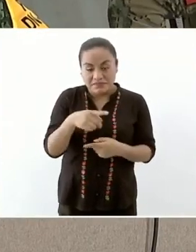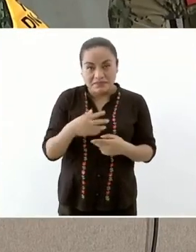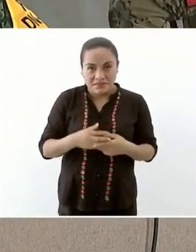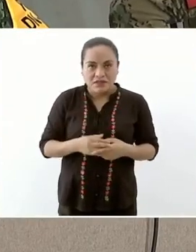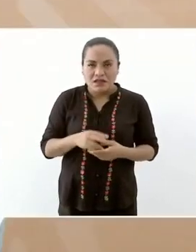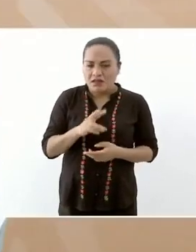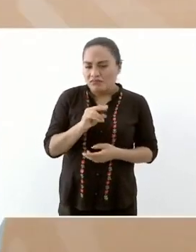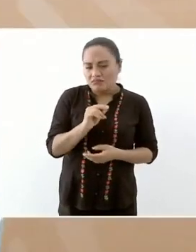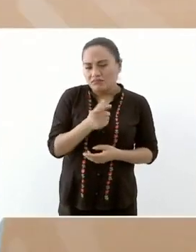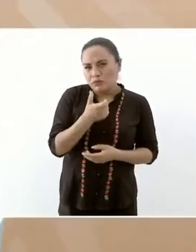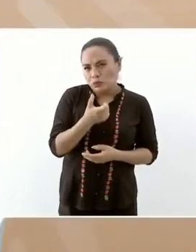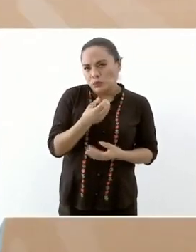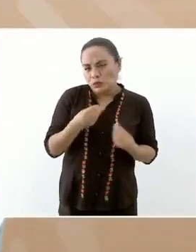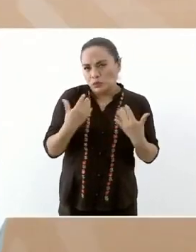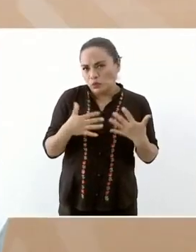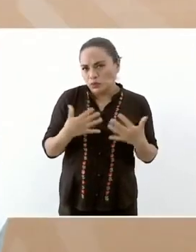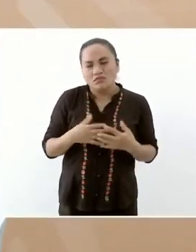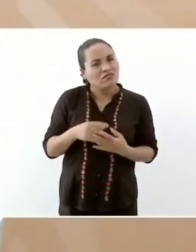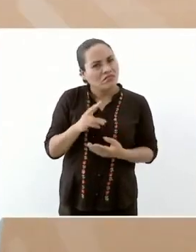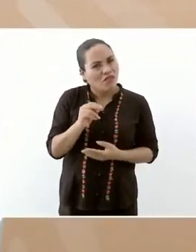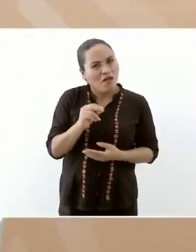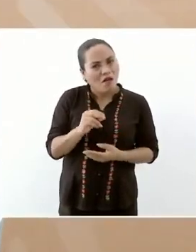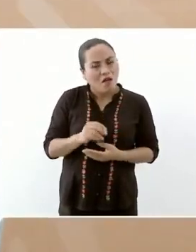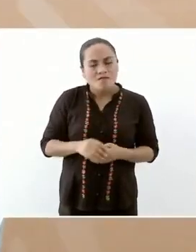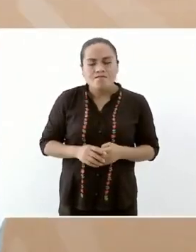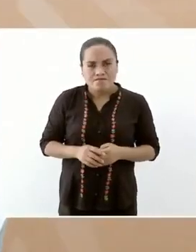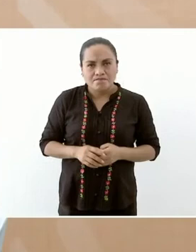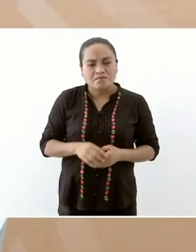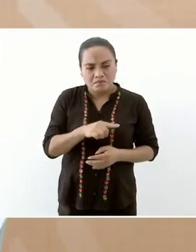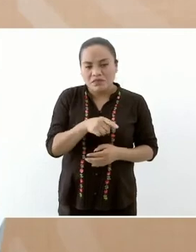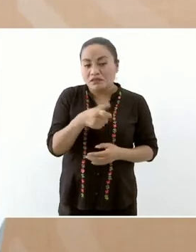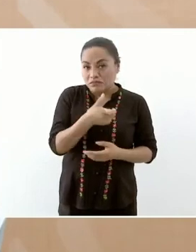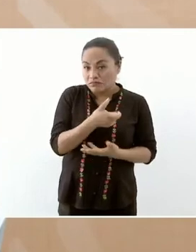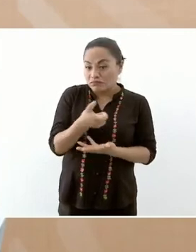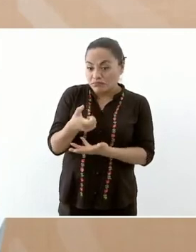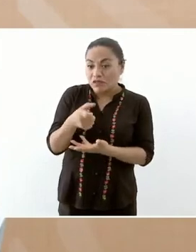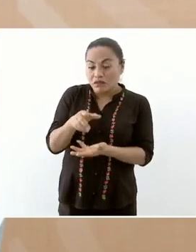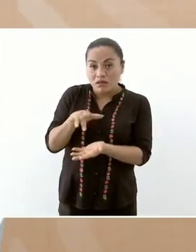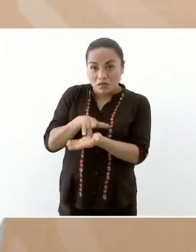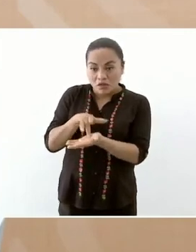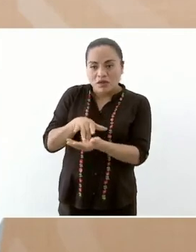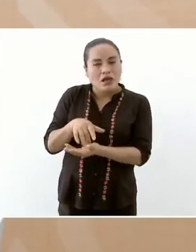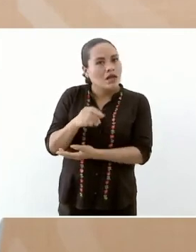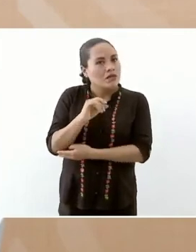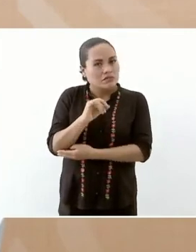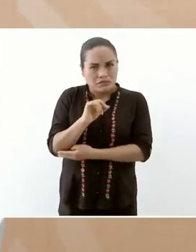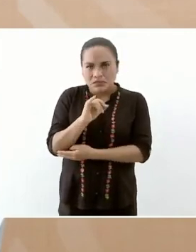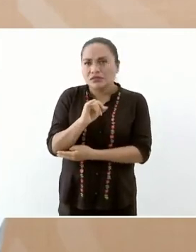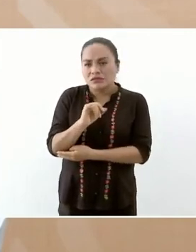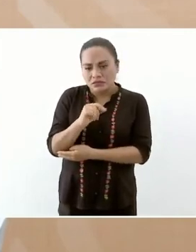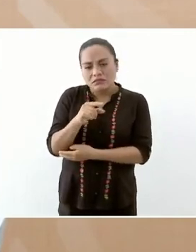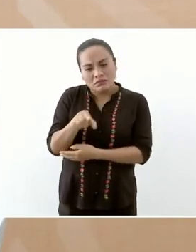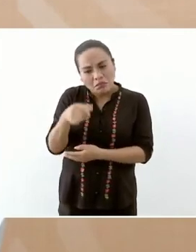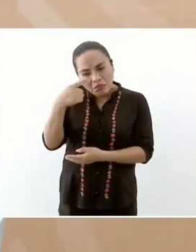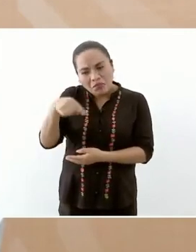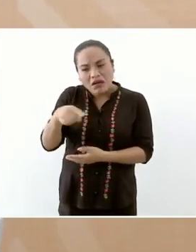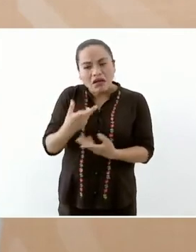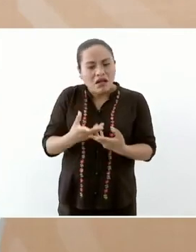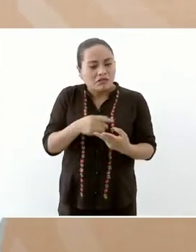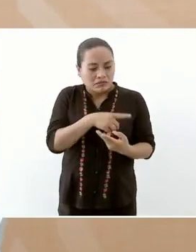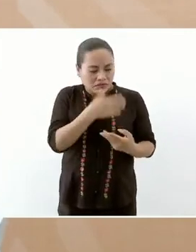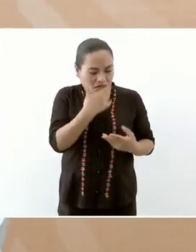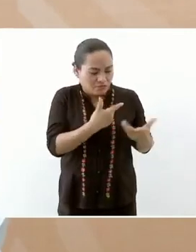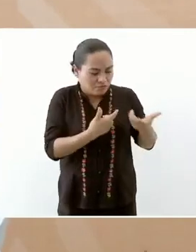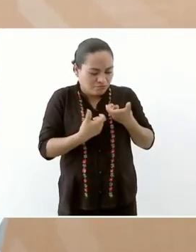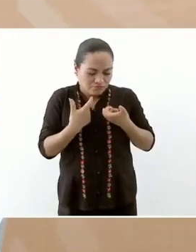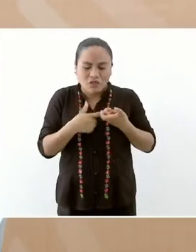pero les va a ayudar a atender lo que se considere más urgente